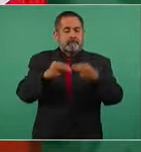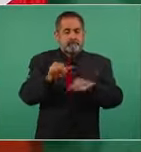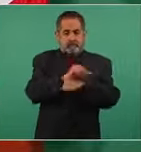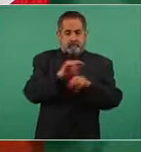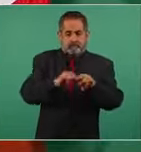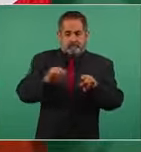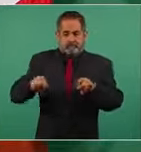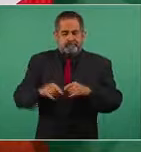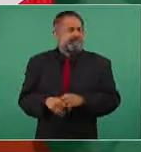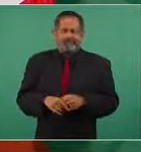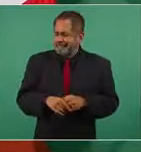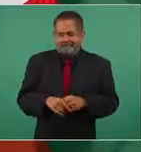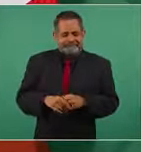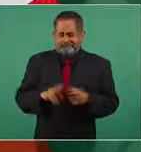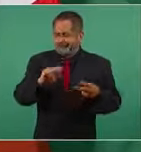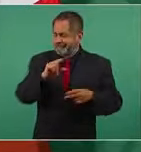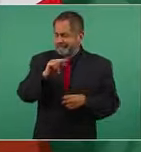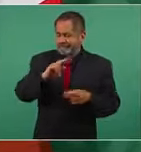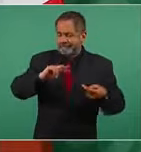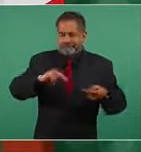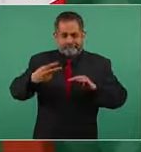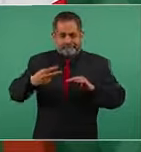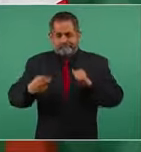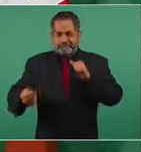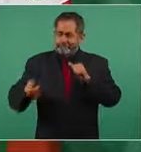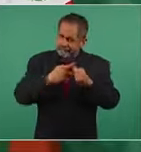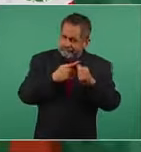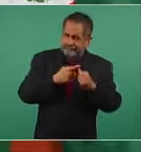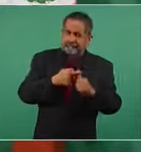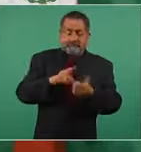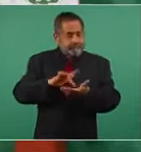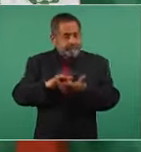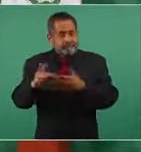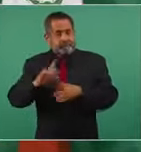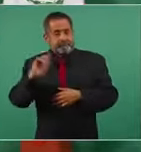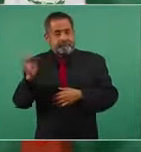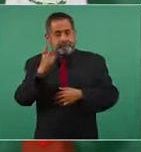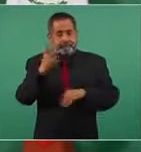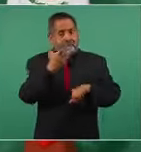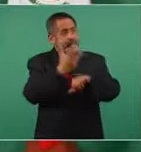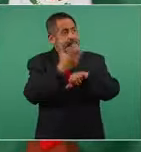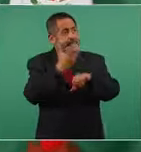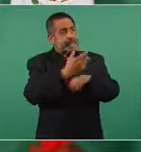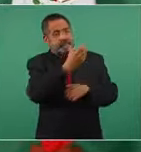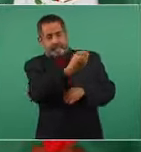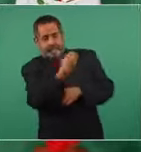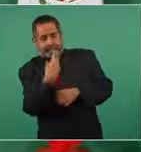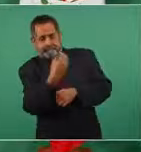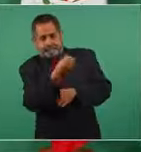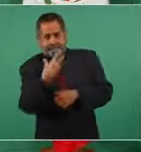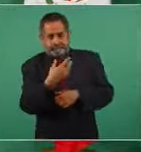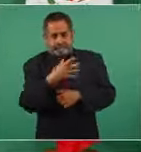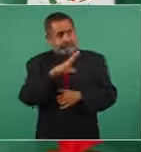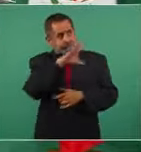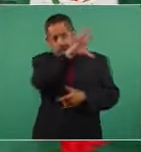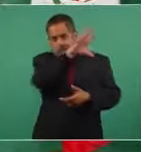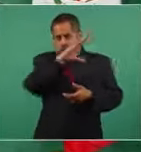no, el primer ingreso son las remesas, porque eso llega todo